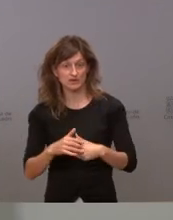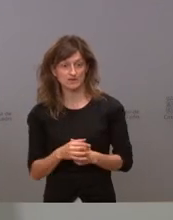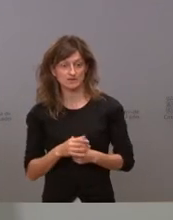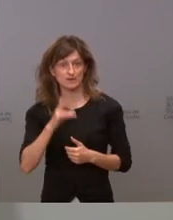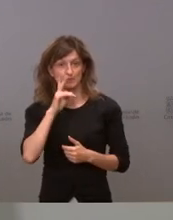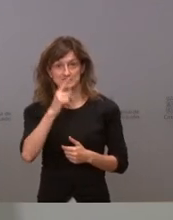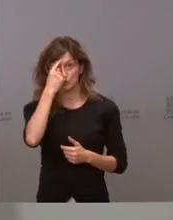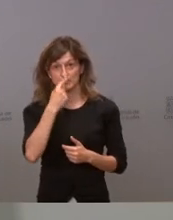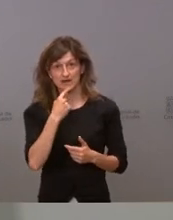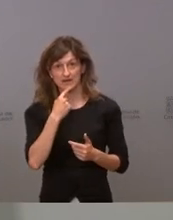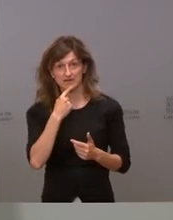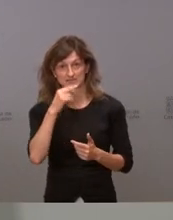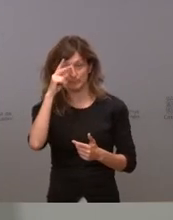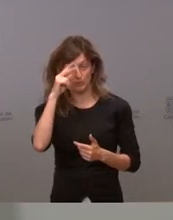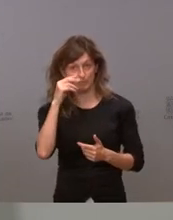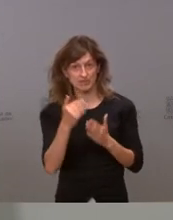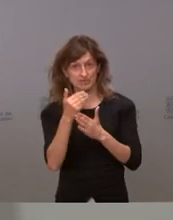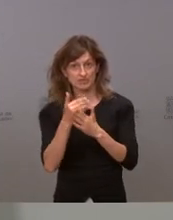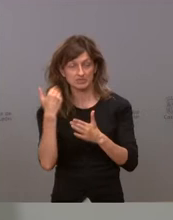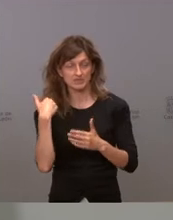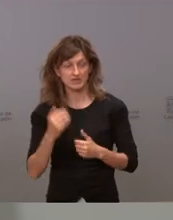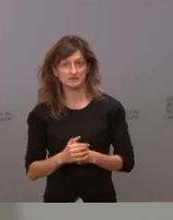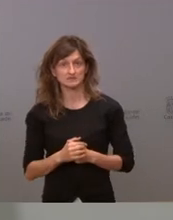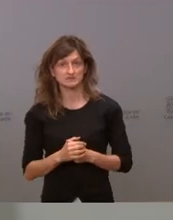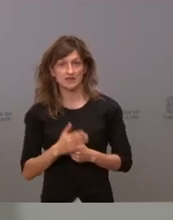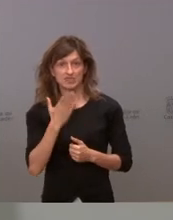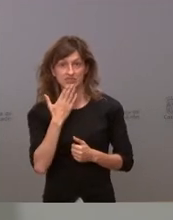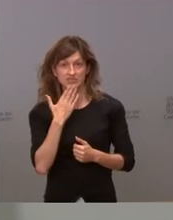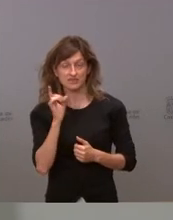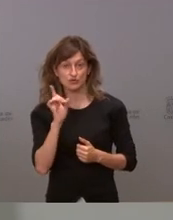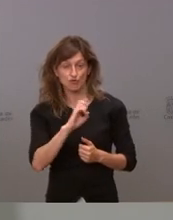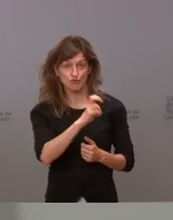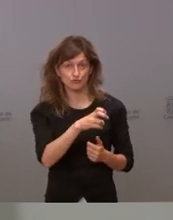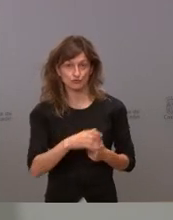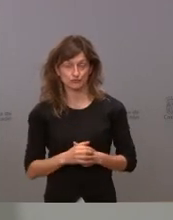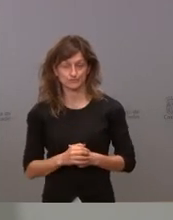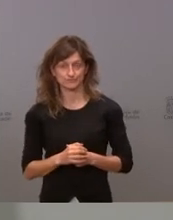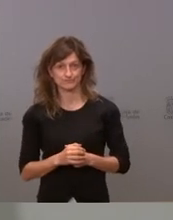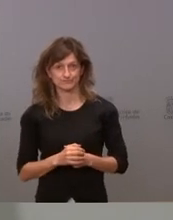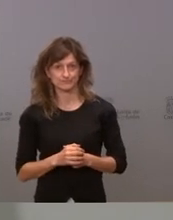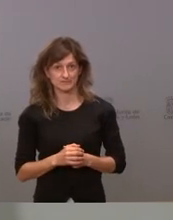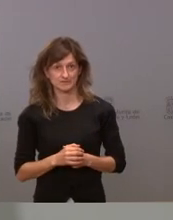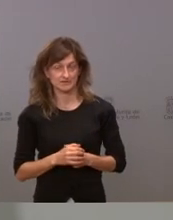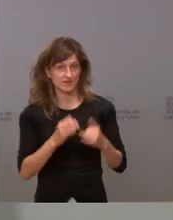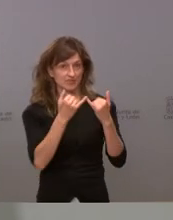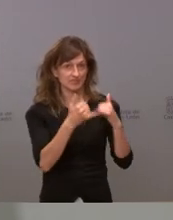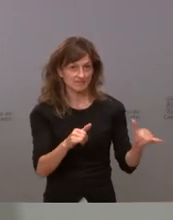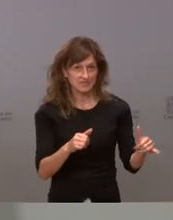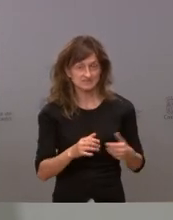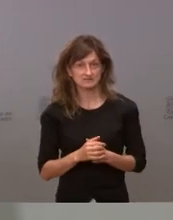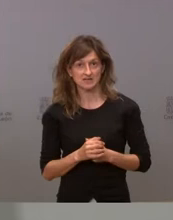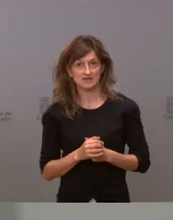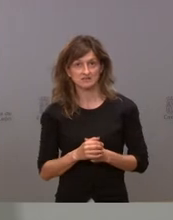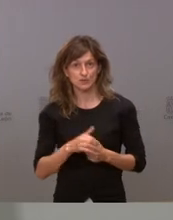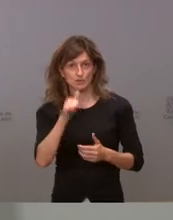imágenes muy preocupantes estos días que no tienen que ver con el ocio nocturno con los locales tienen que ver con celebraciones con